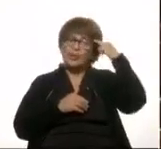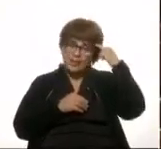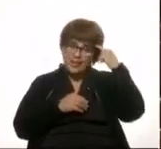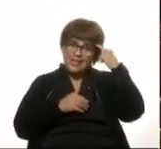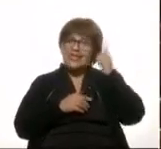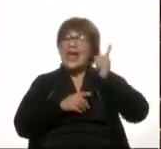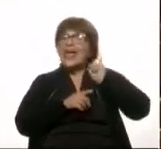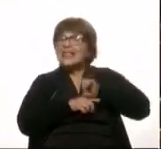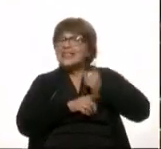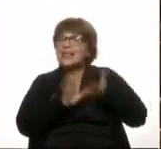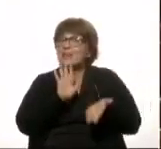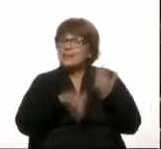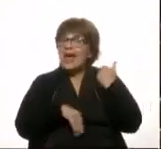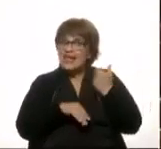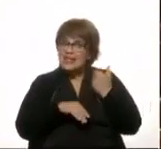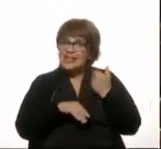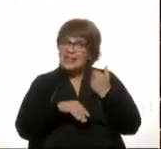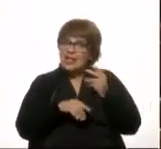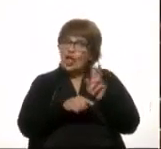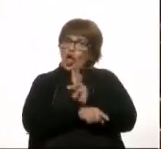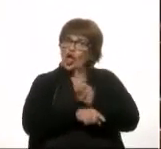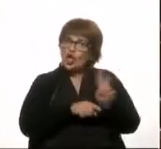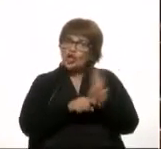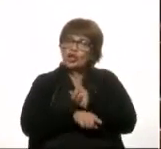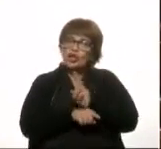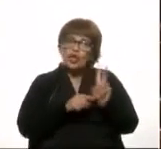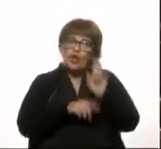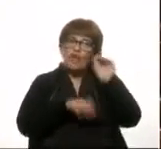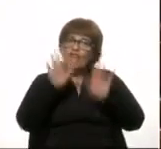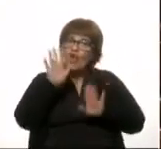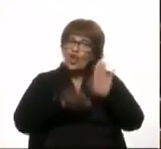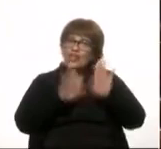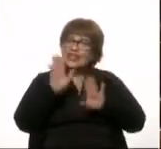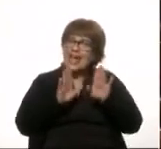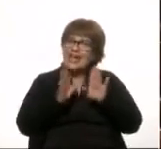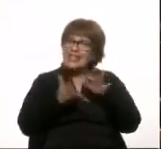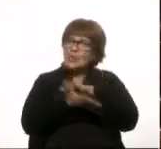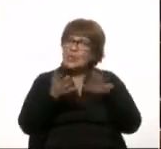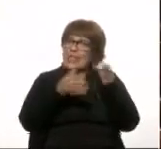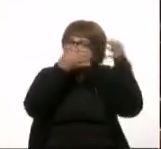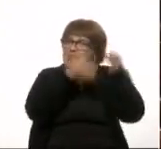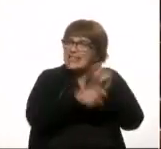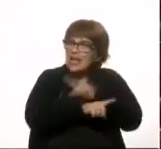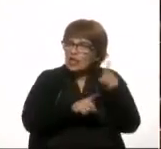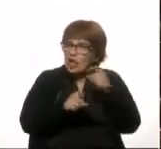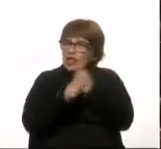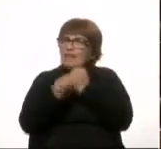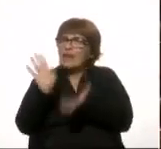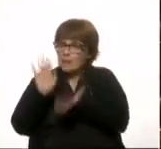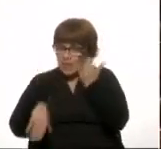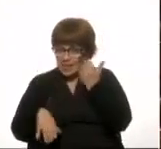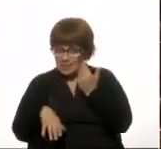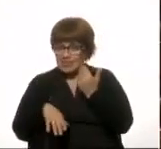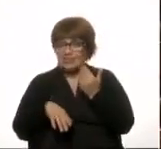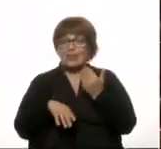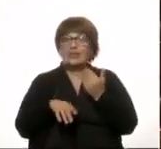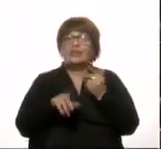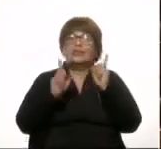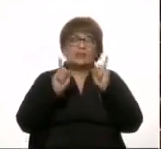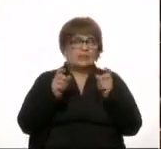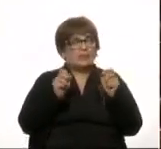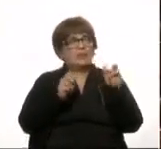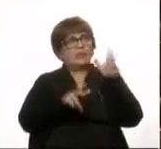ser más exigentes, más estrictos para intentar votar menos excepciones y que haya más trabajo, tener que